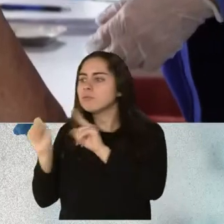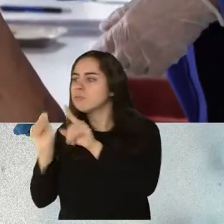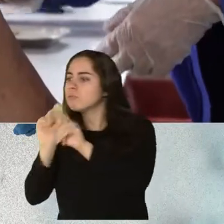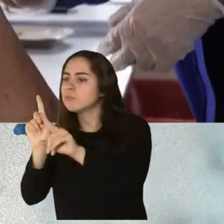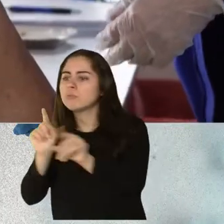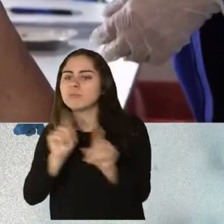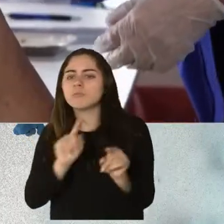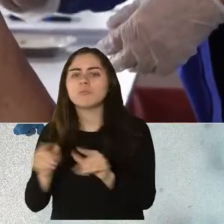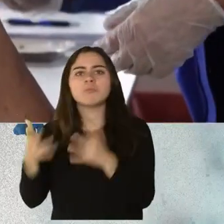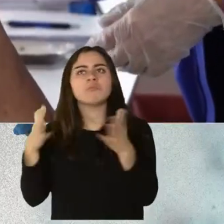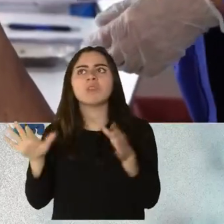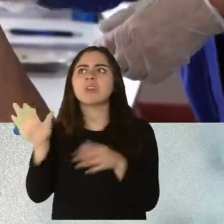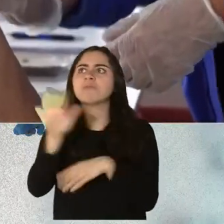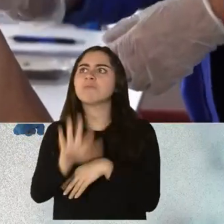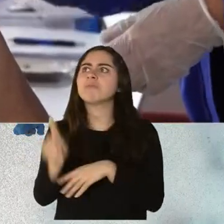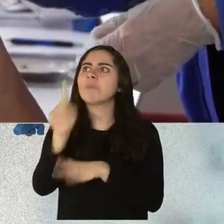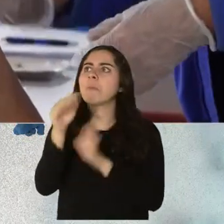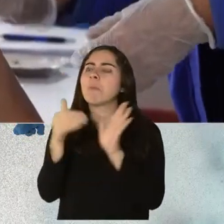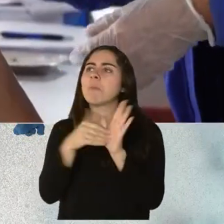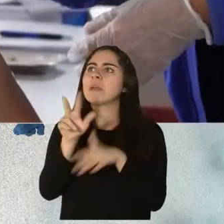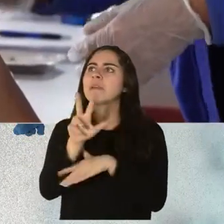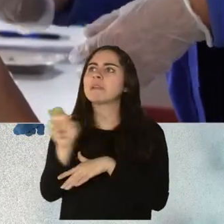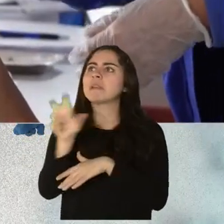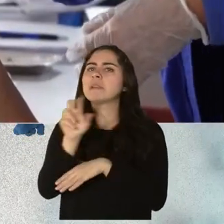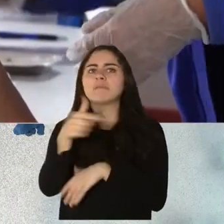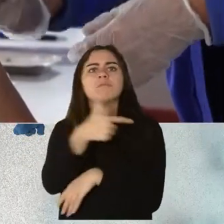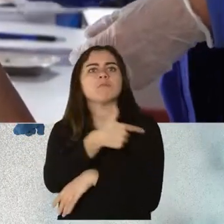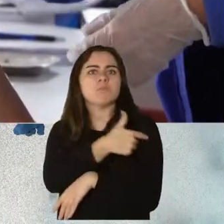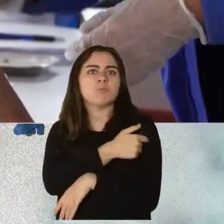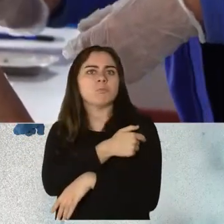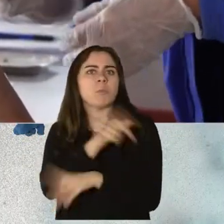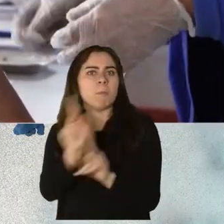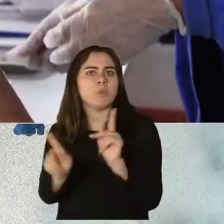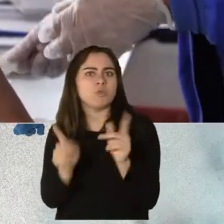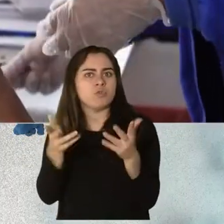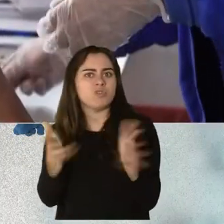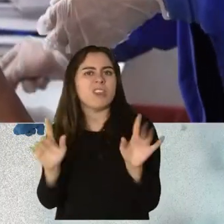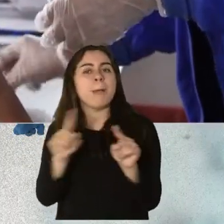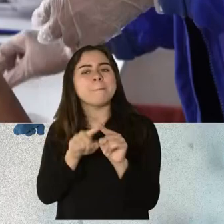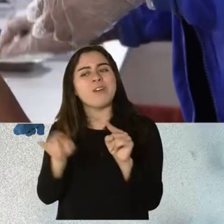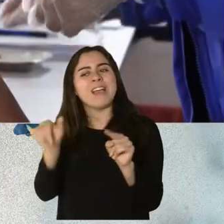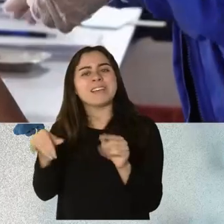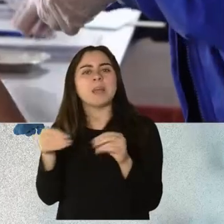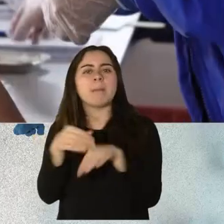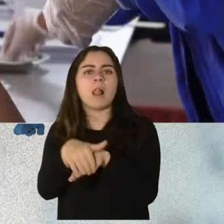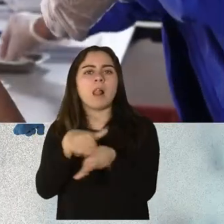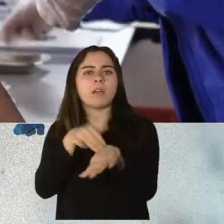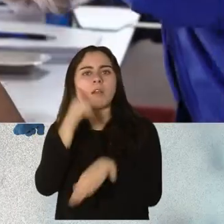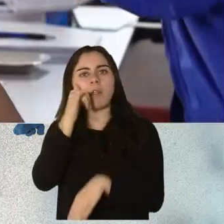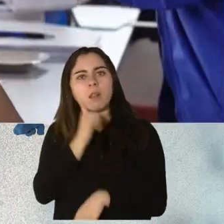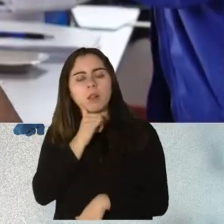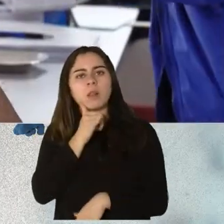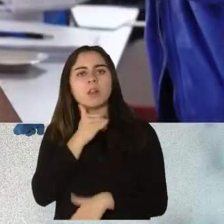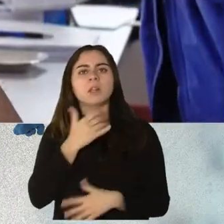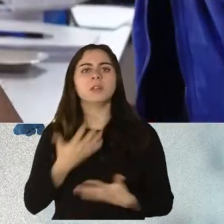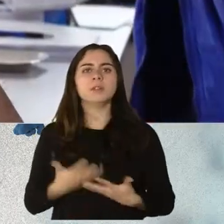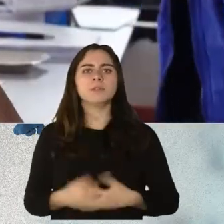de 1.300 personas, pero eso está un poco más lento. De igual forma,